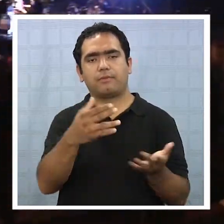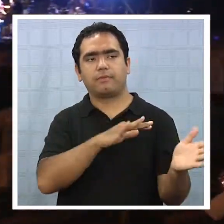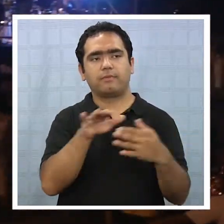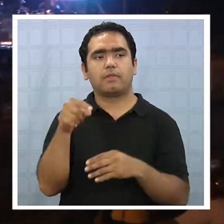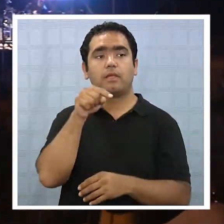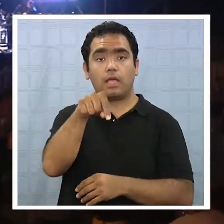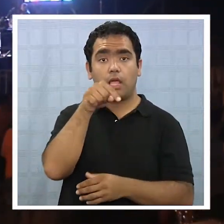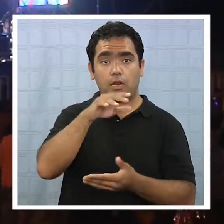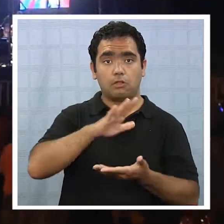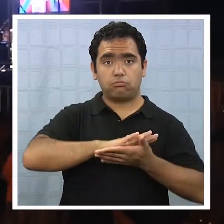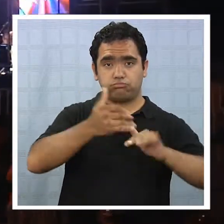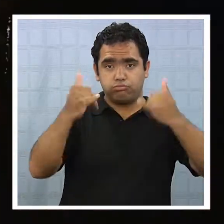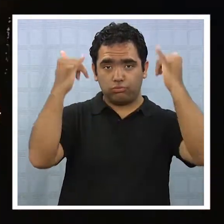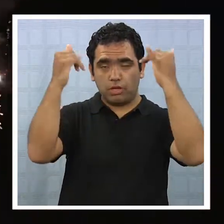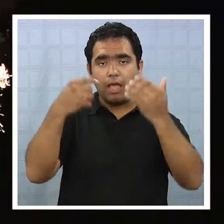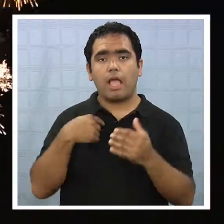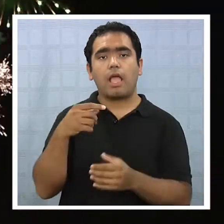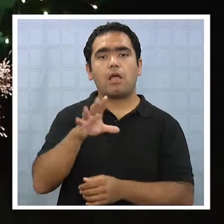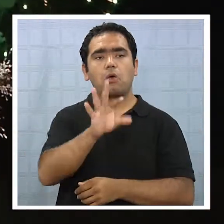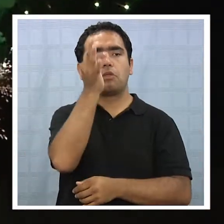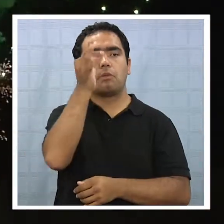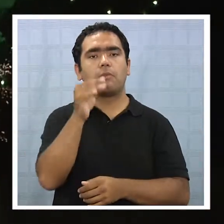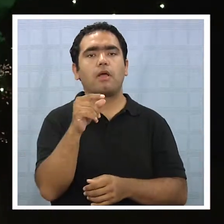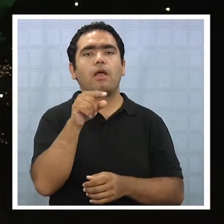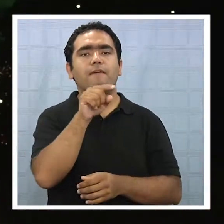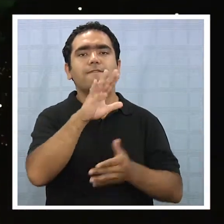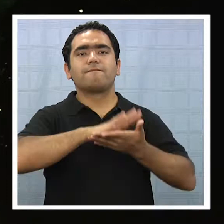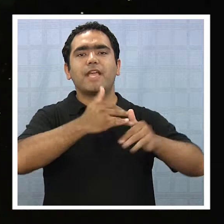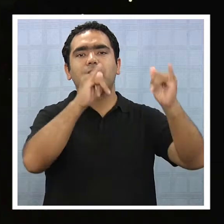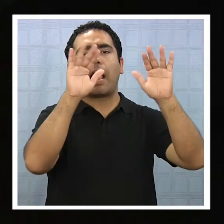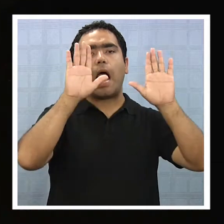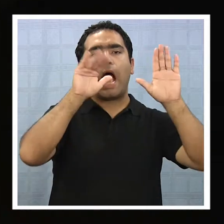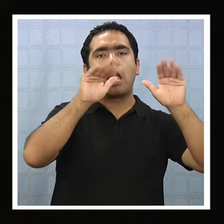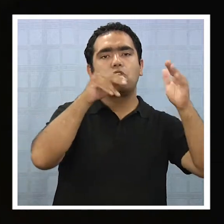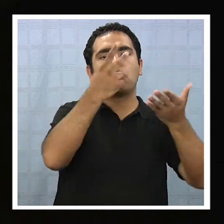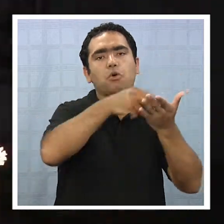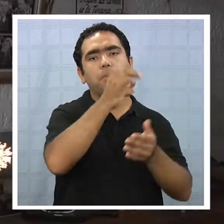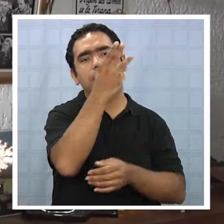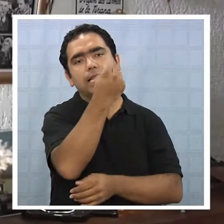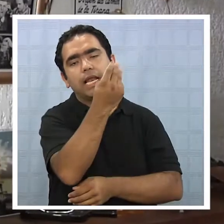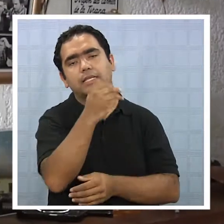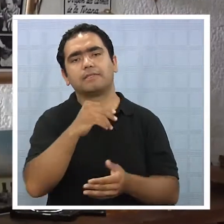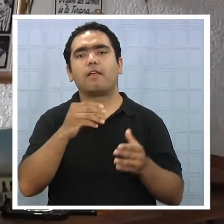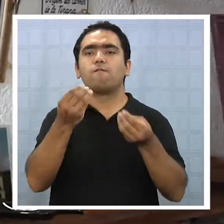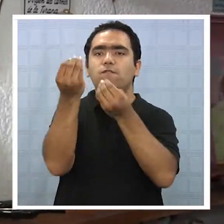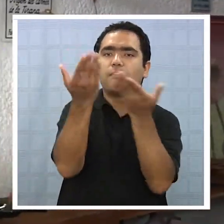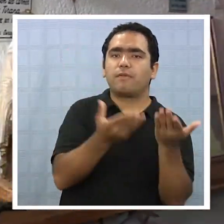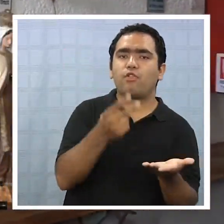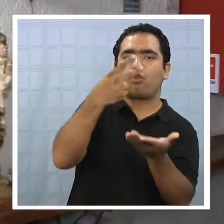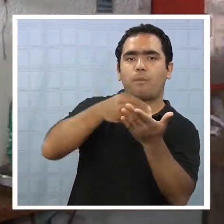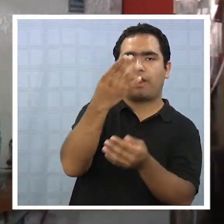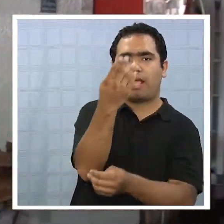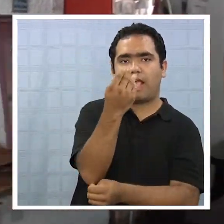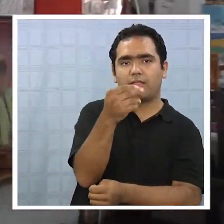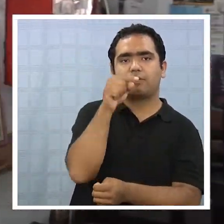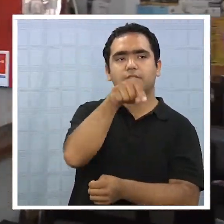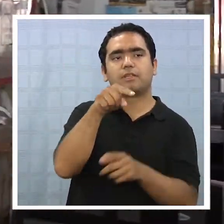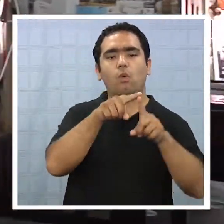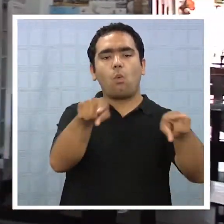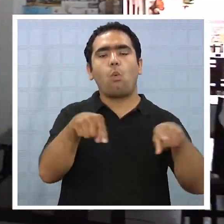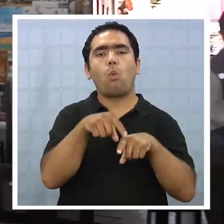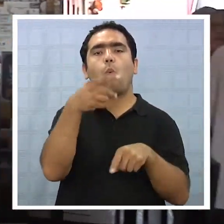esta maratón de celebraciones encontramos la fiesta Adiós 2013 y Bienvenido 2014 que ofrece el Rincón Huachaca Iquiqueño.